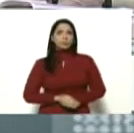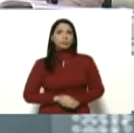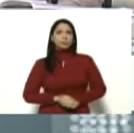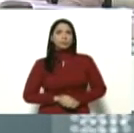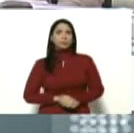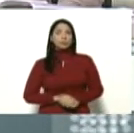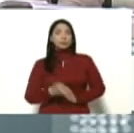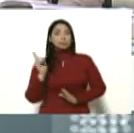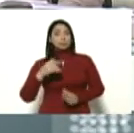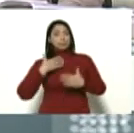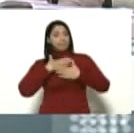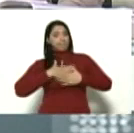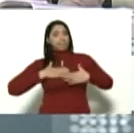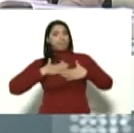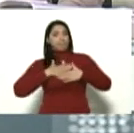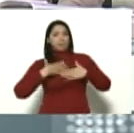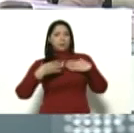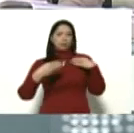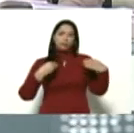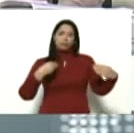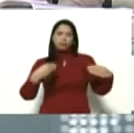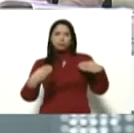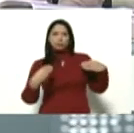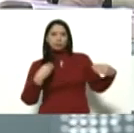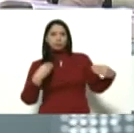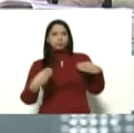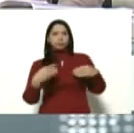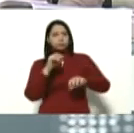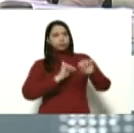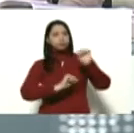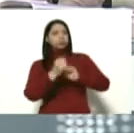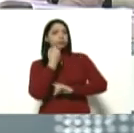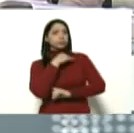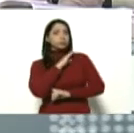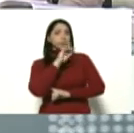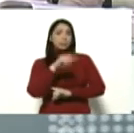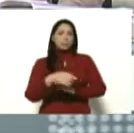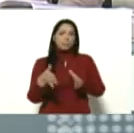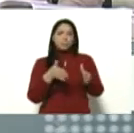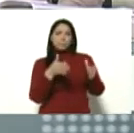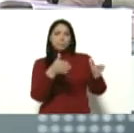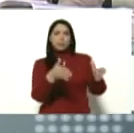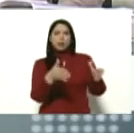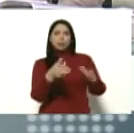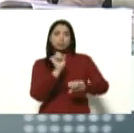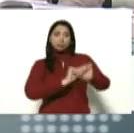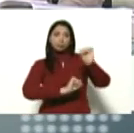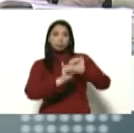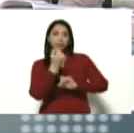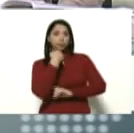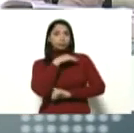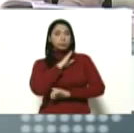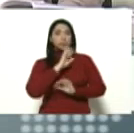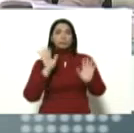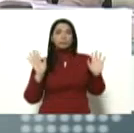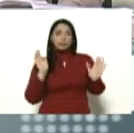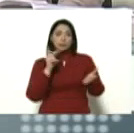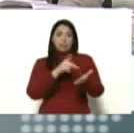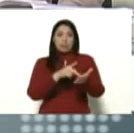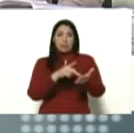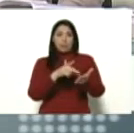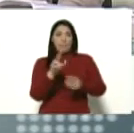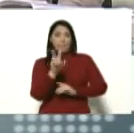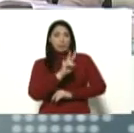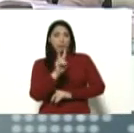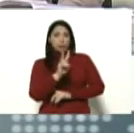las bondades del modelo epidemiológico, la ruta epidemiológica que llevó a Venezuela a momentos